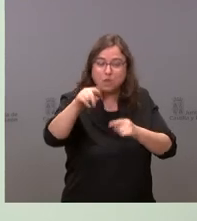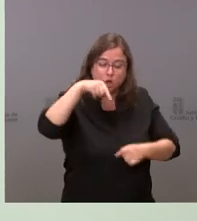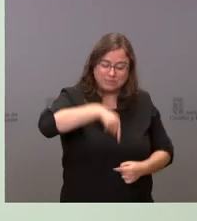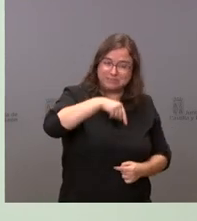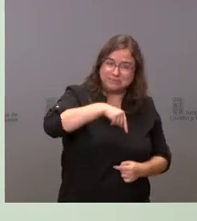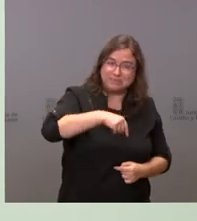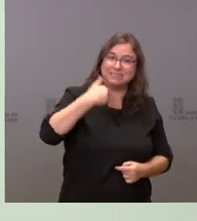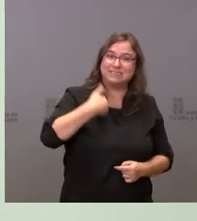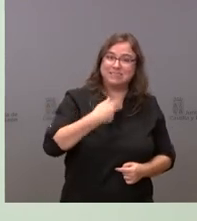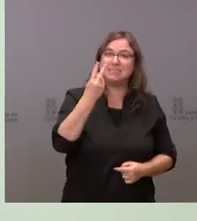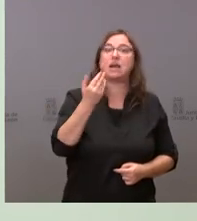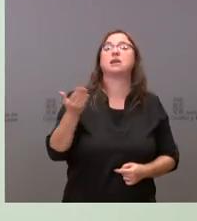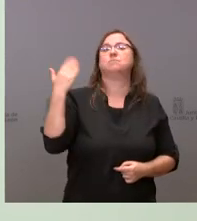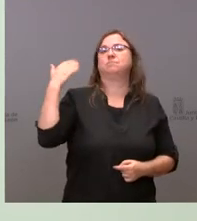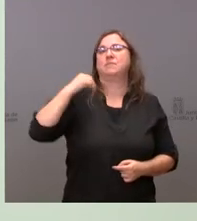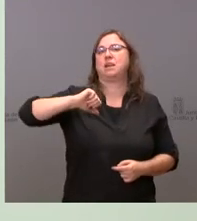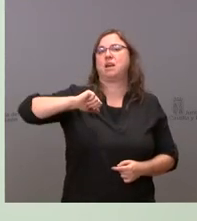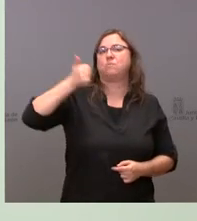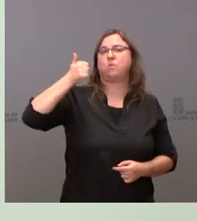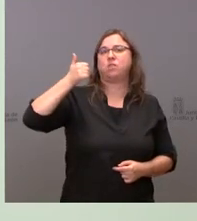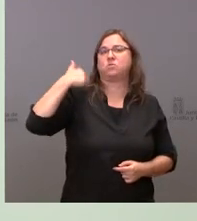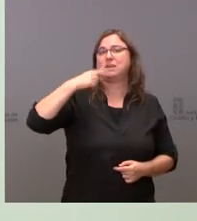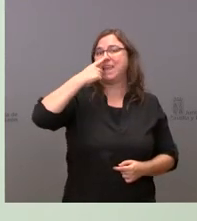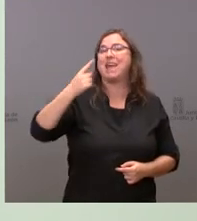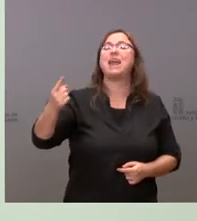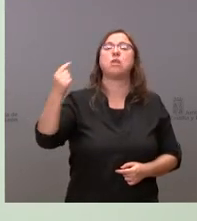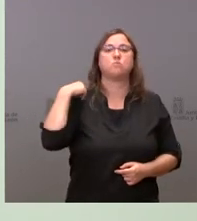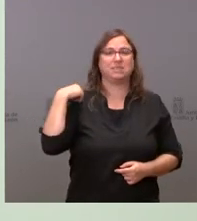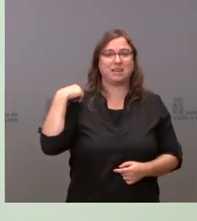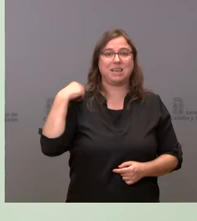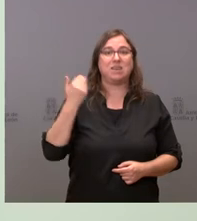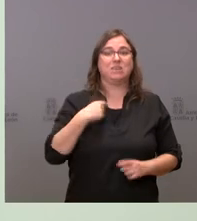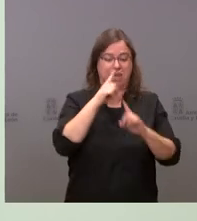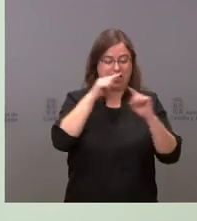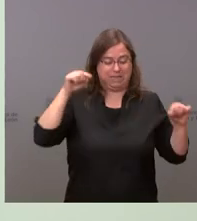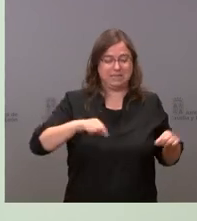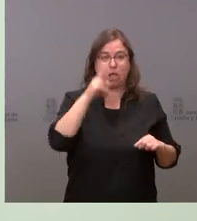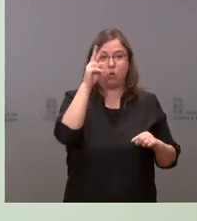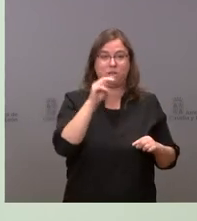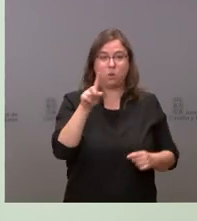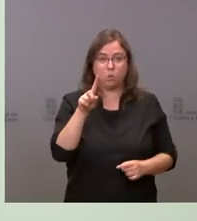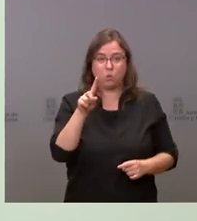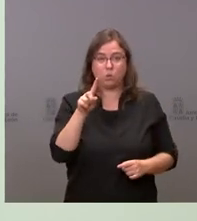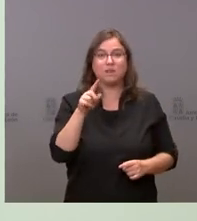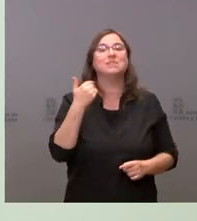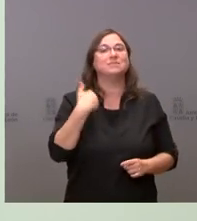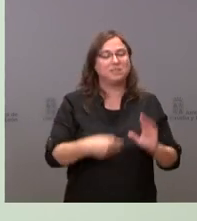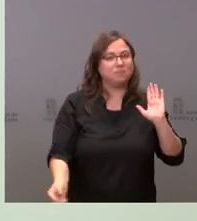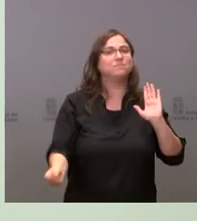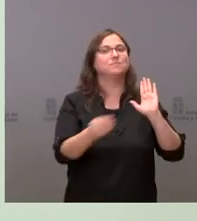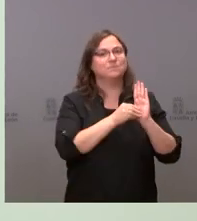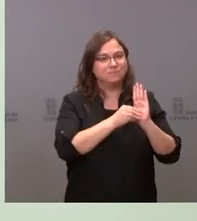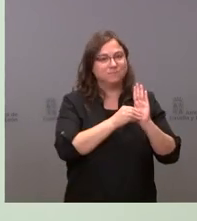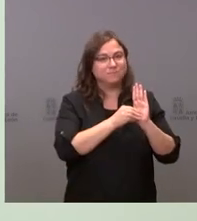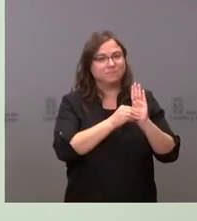no, no en los que aprobamos el año pasado para el año 21 ya hay una partida